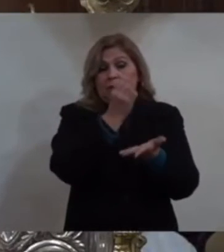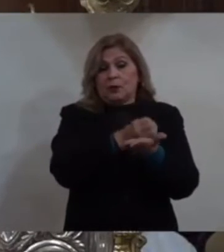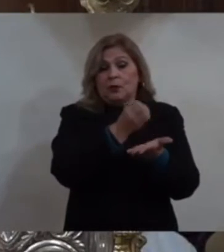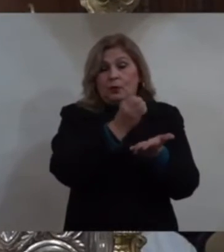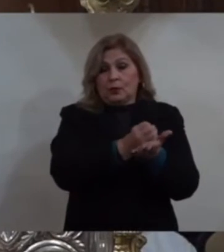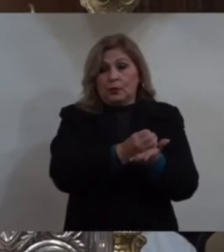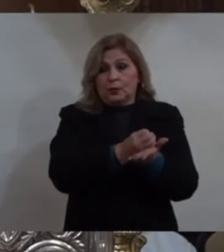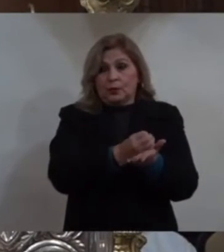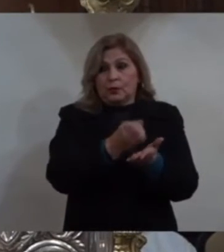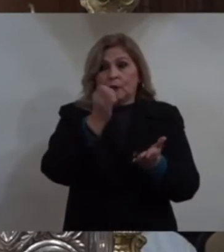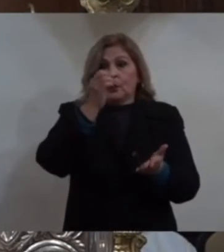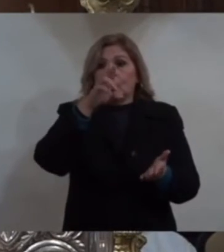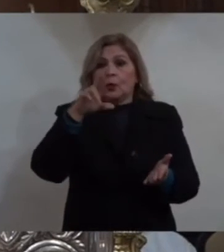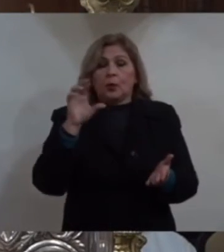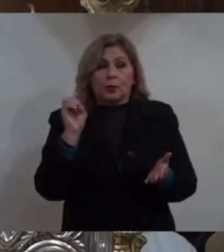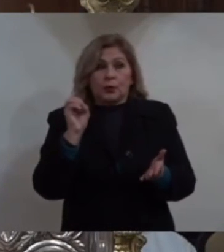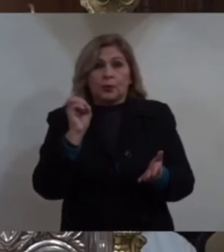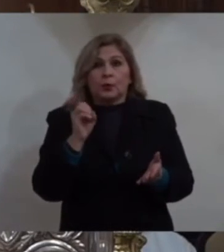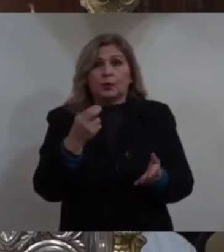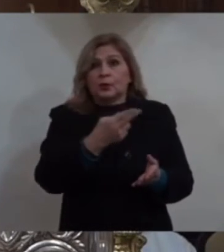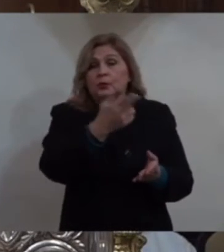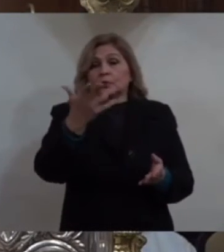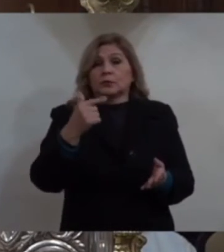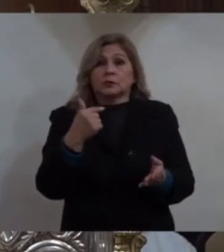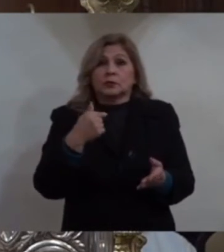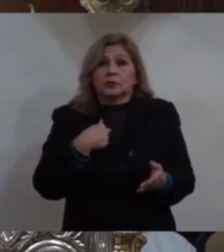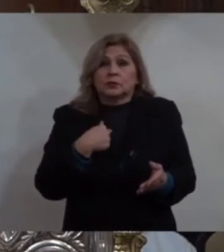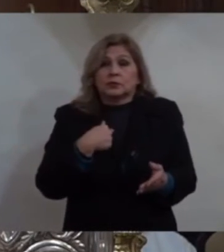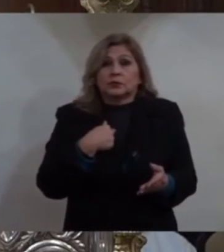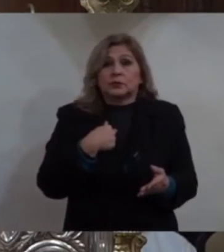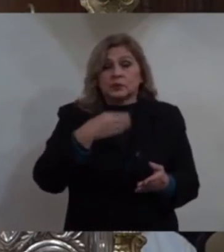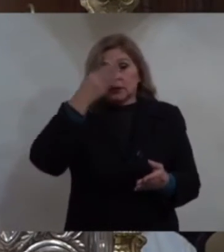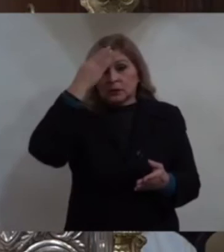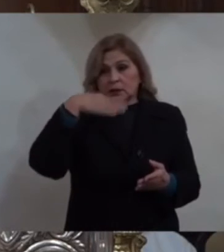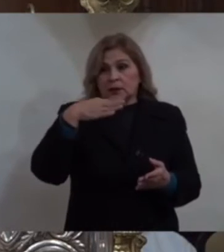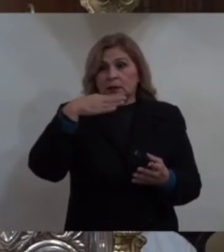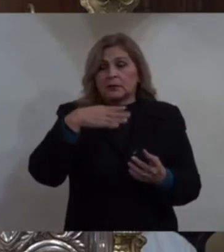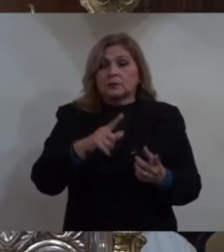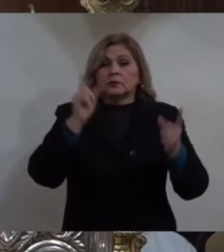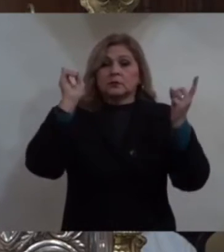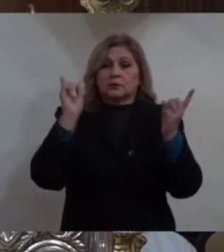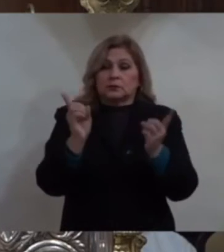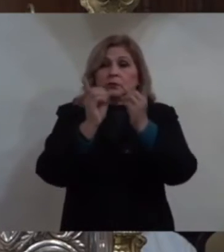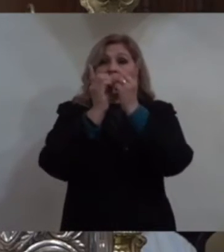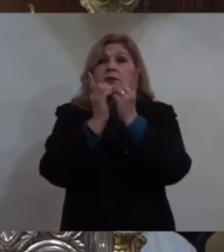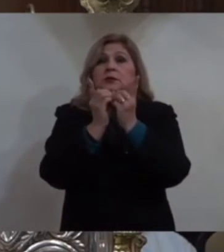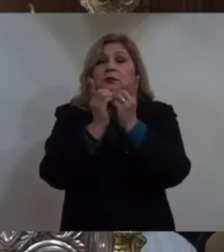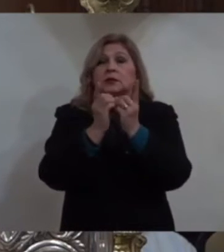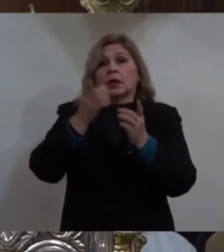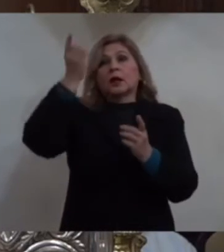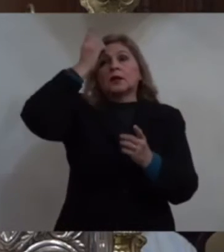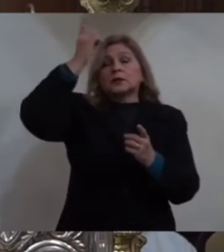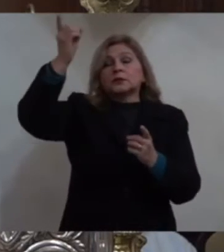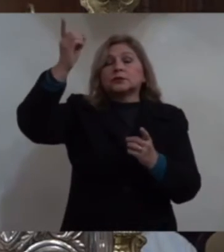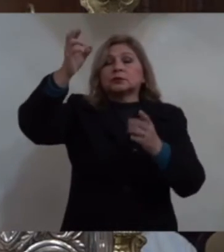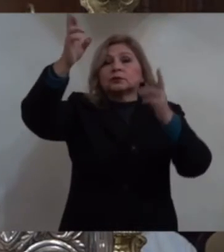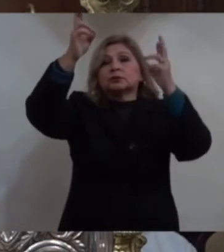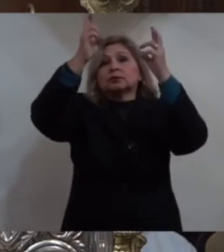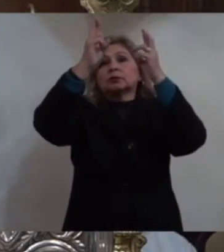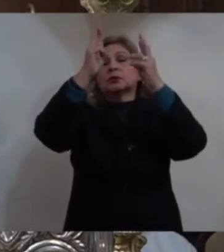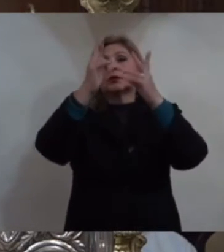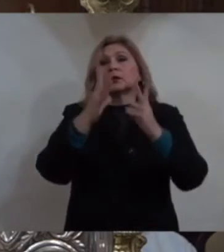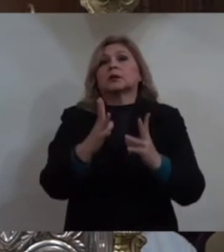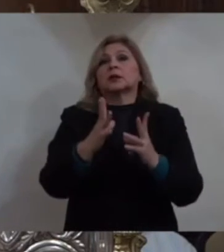Ustedes y yo tenemos una dignidad que Dios nos ha regalado,